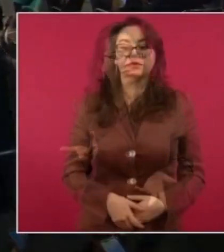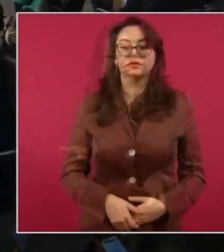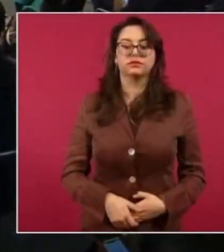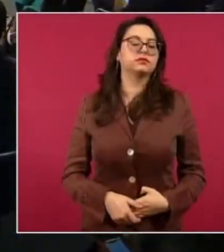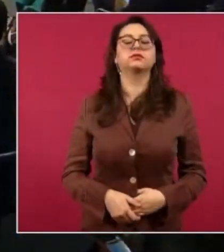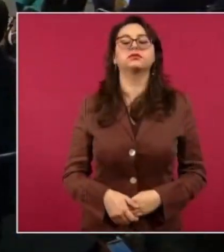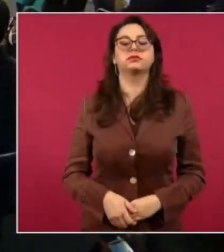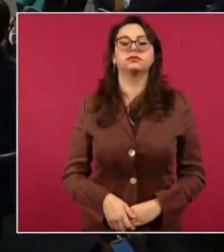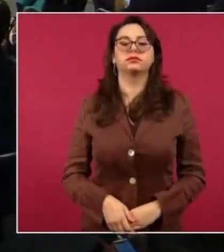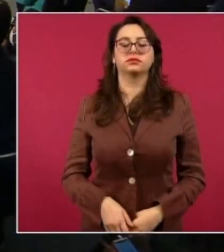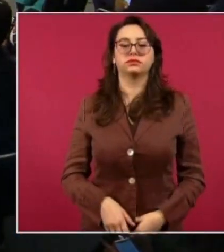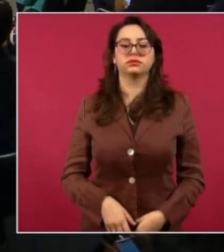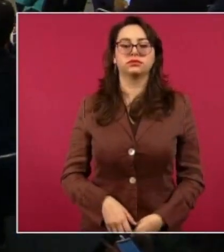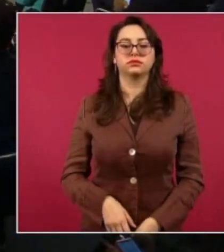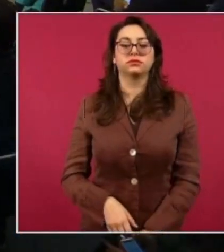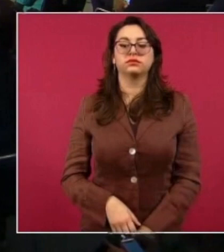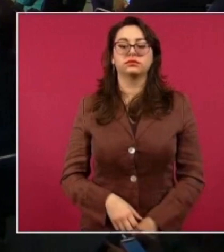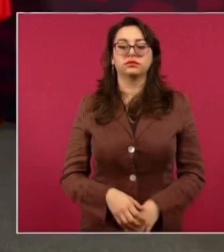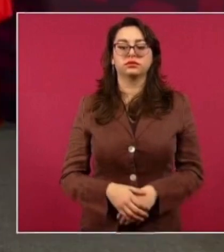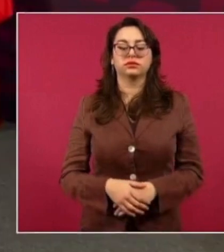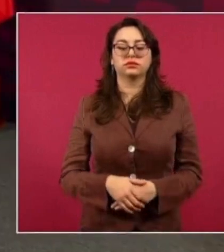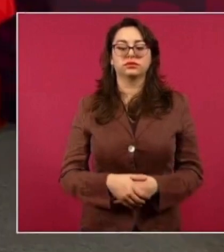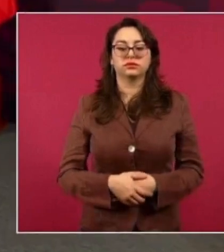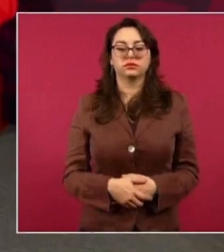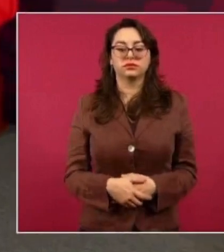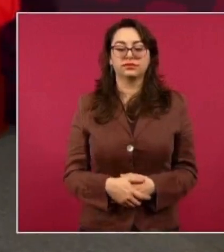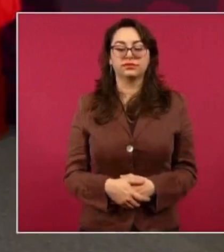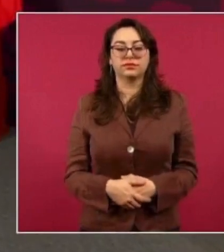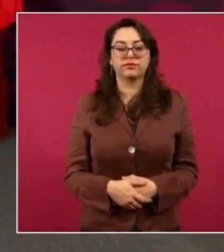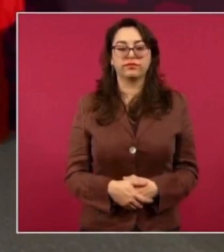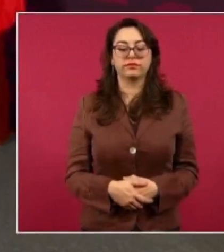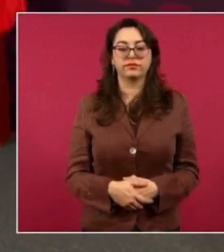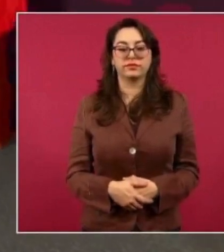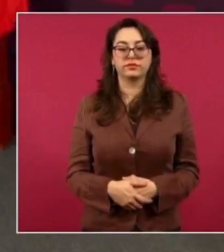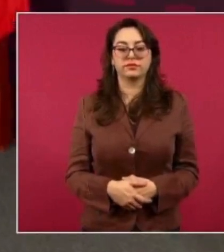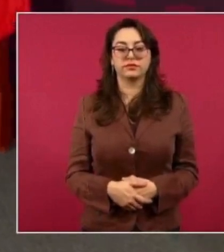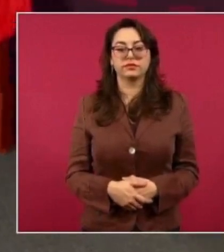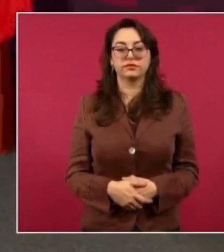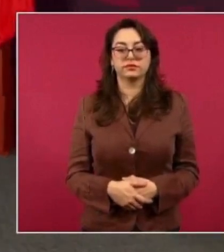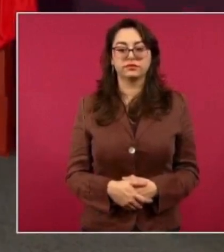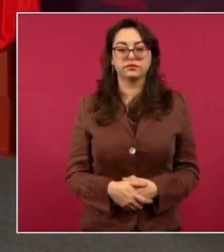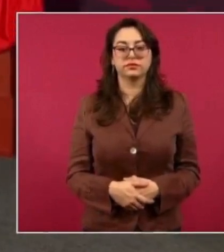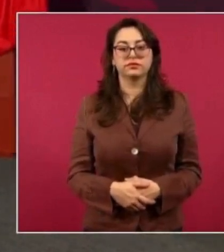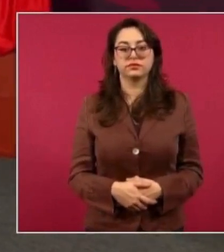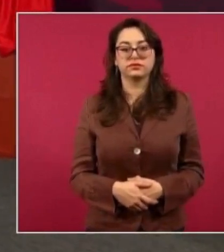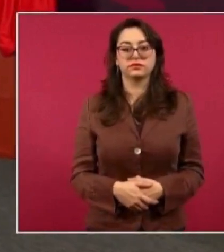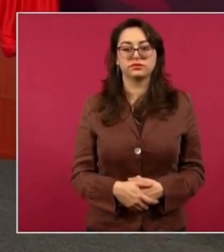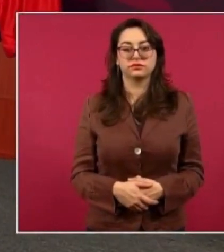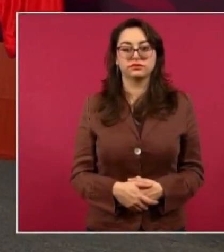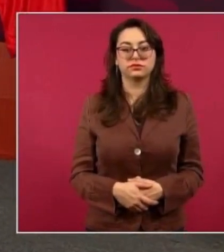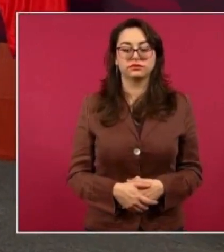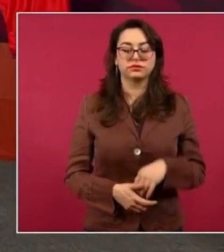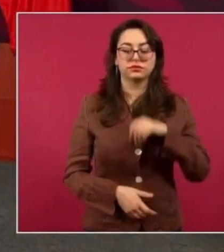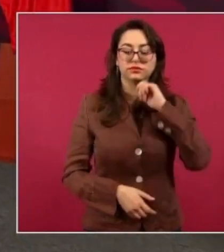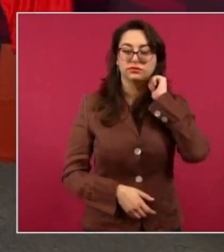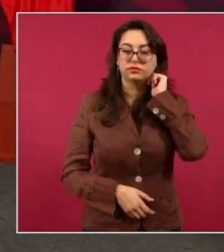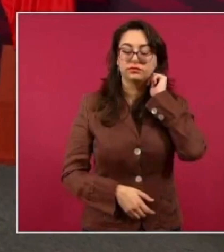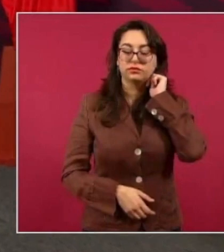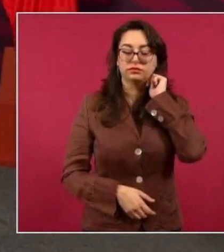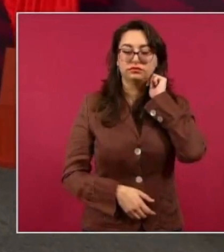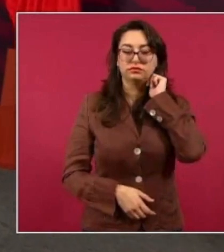plantas. Este parque de plantas,